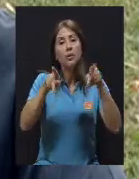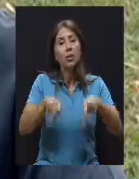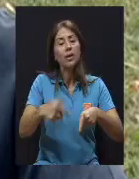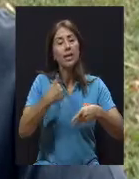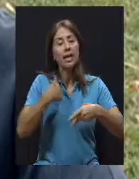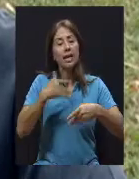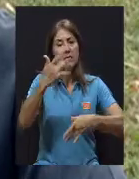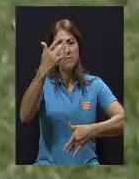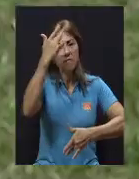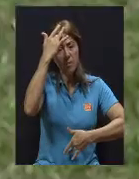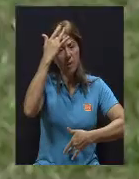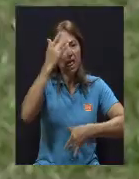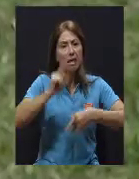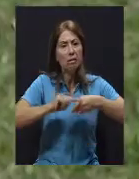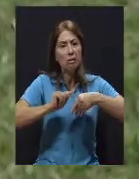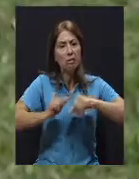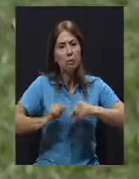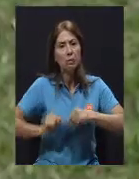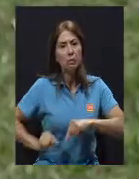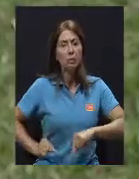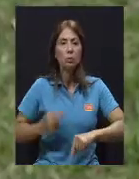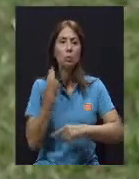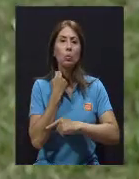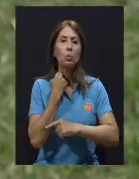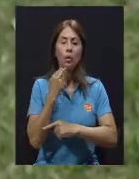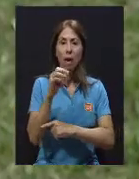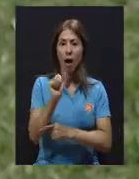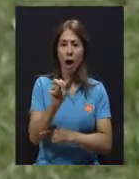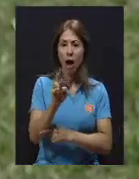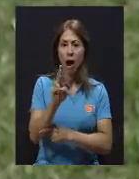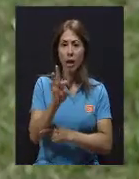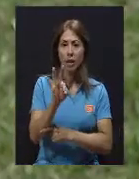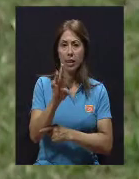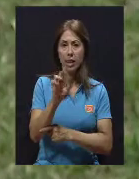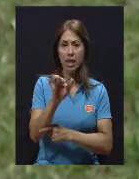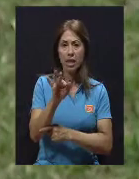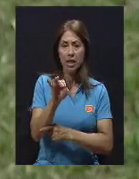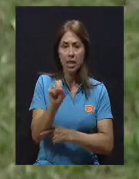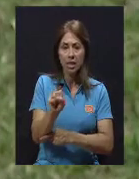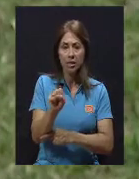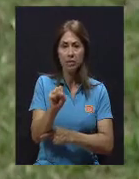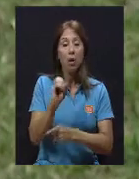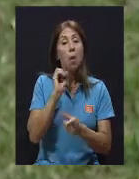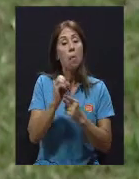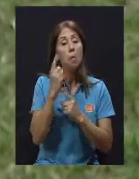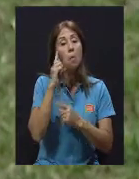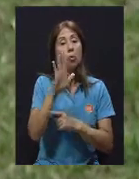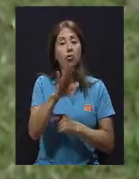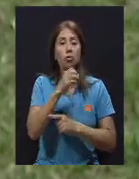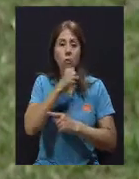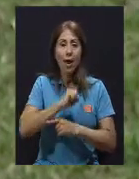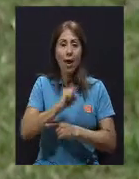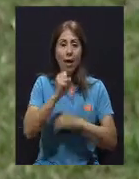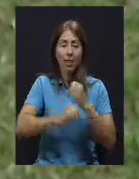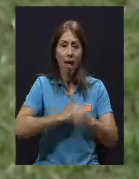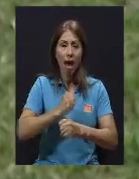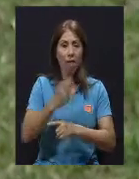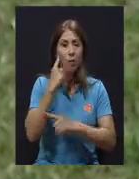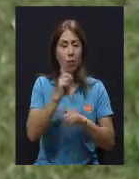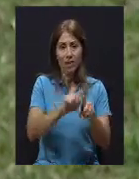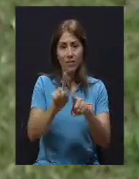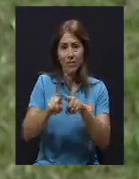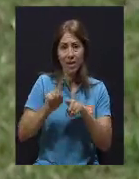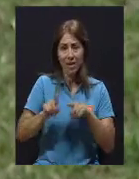artríticas, que tienen desgaste por la edad, por enfermedades, los